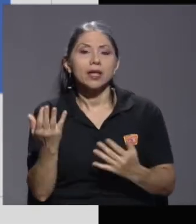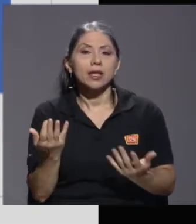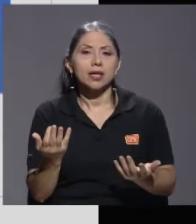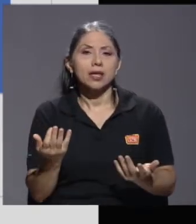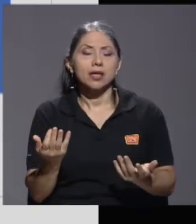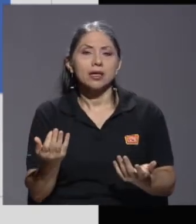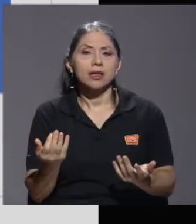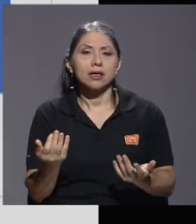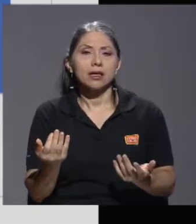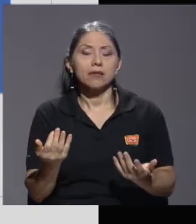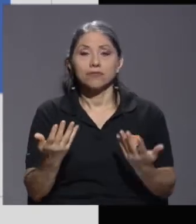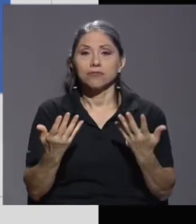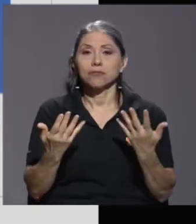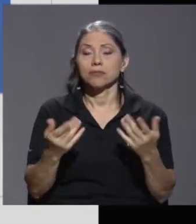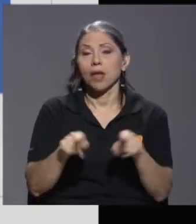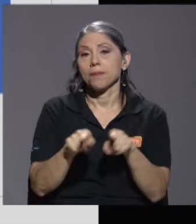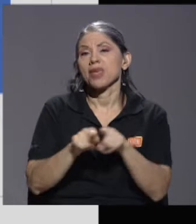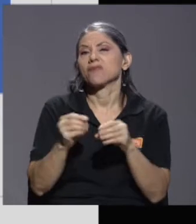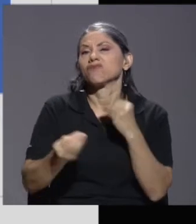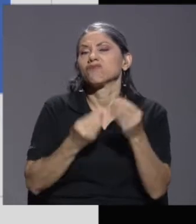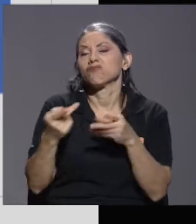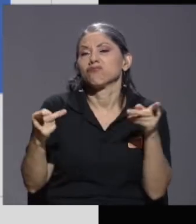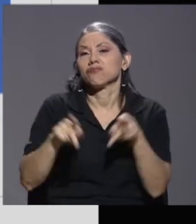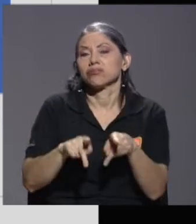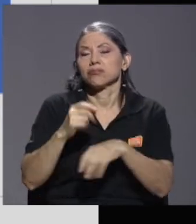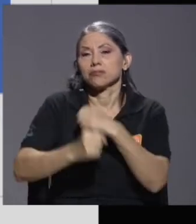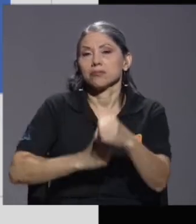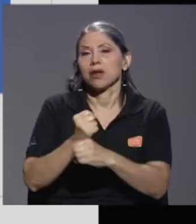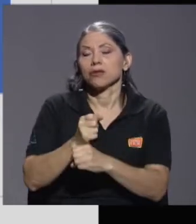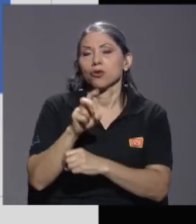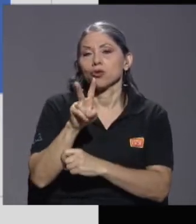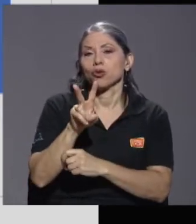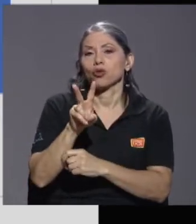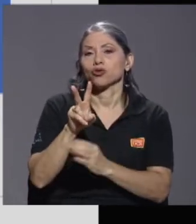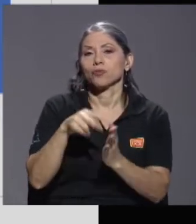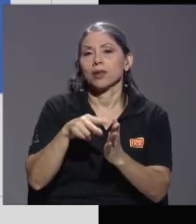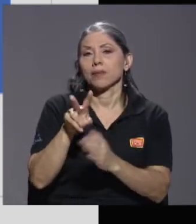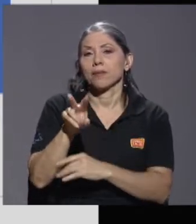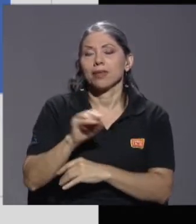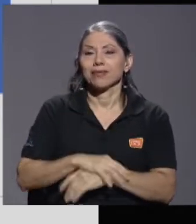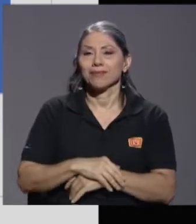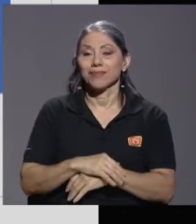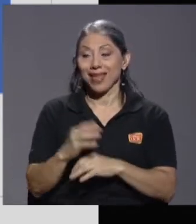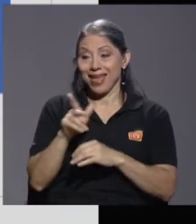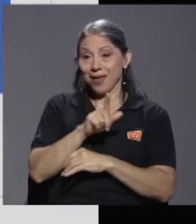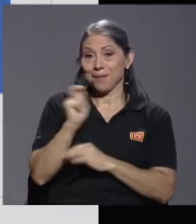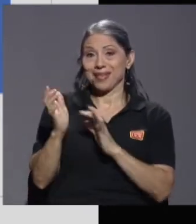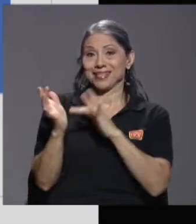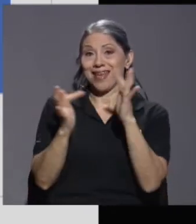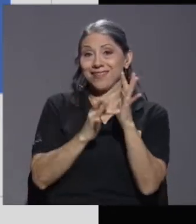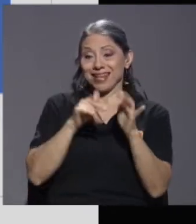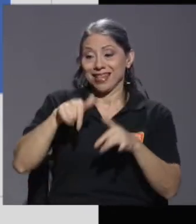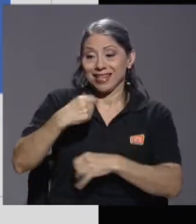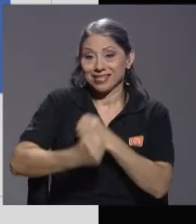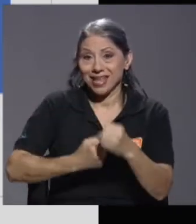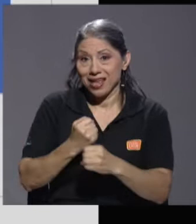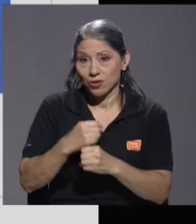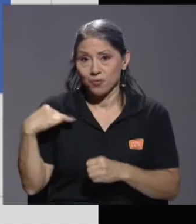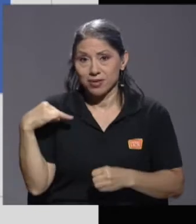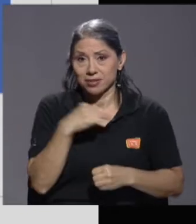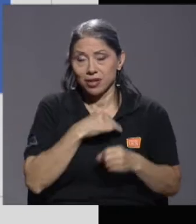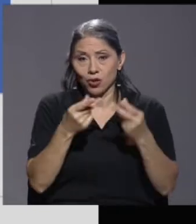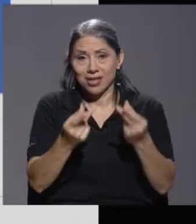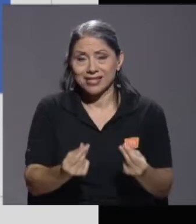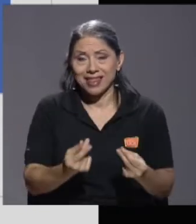y para el año 2020. En abril del 2020, Ministerio de Hacienda nos dijo que el